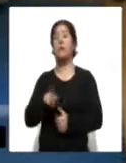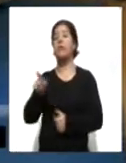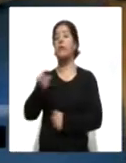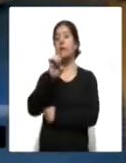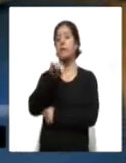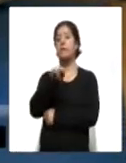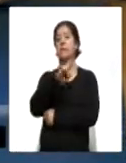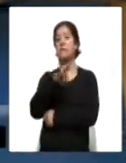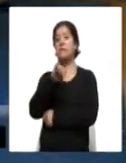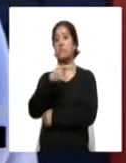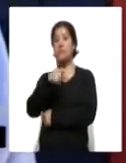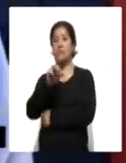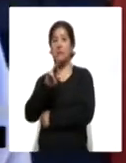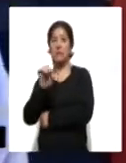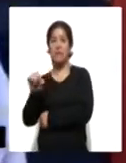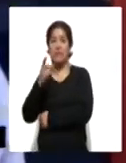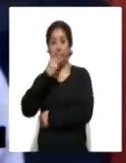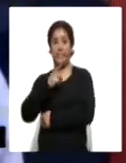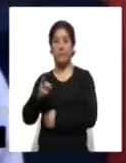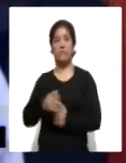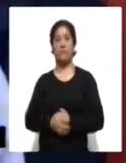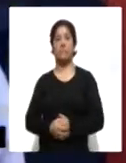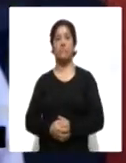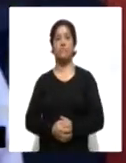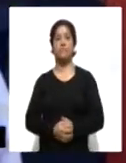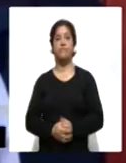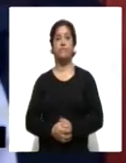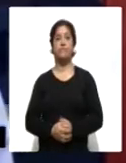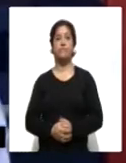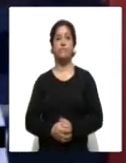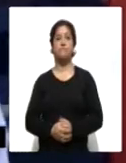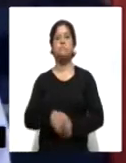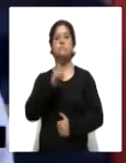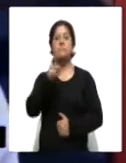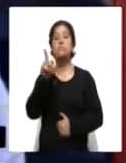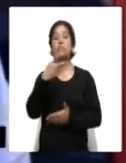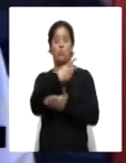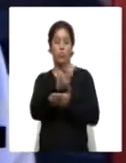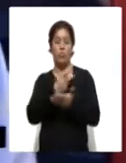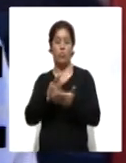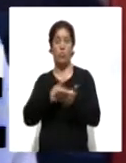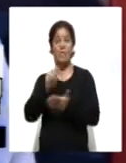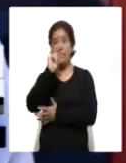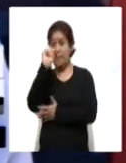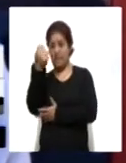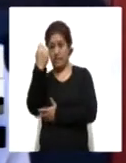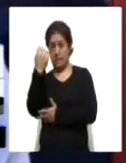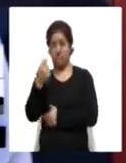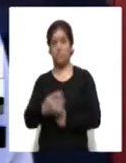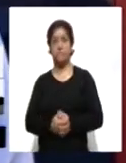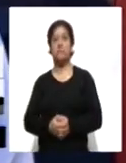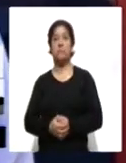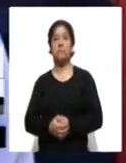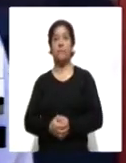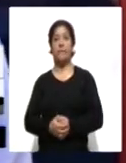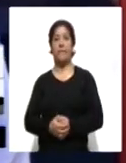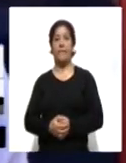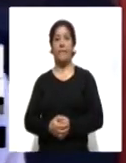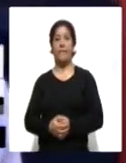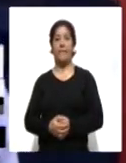comentó al respecto. Consiste en un programa técnico, se trabaja desde